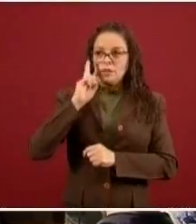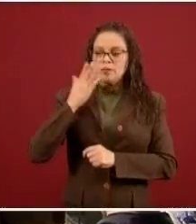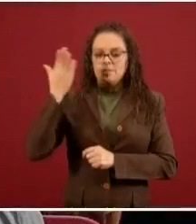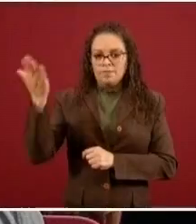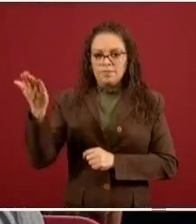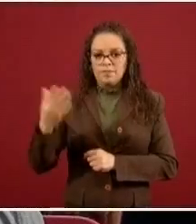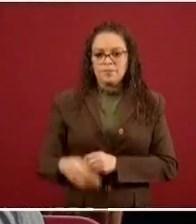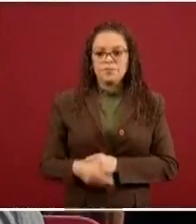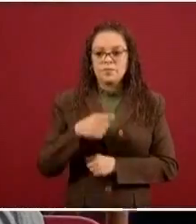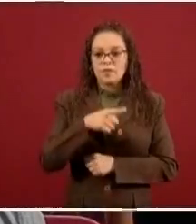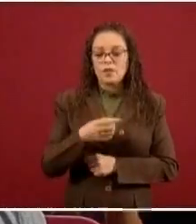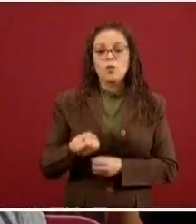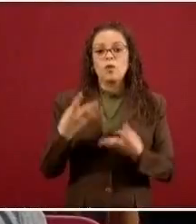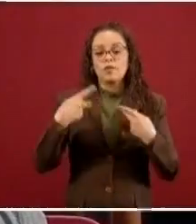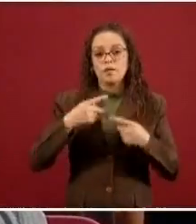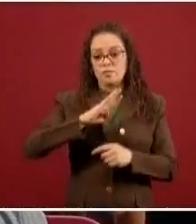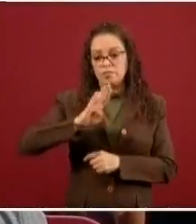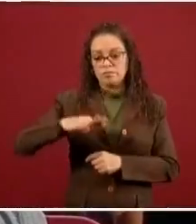Noticias TVT.